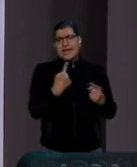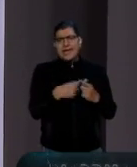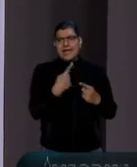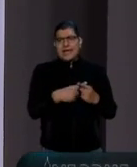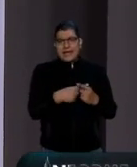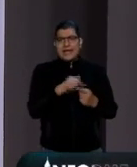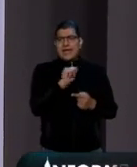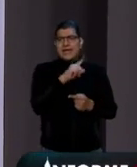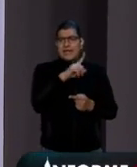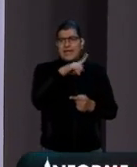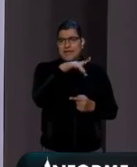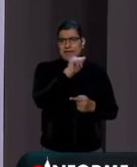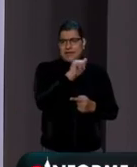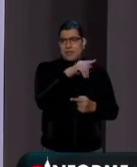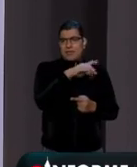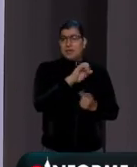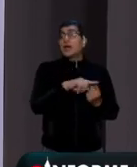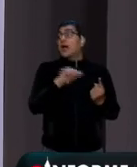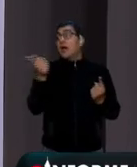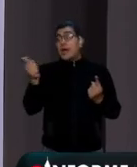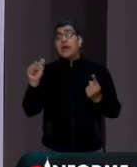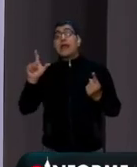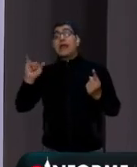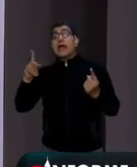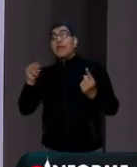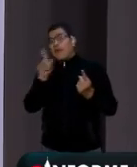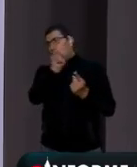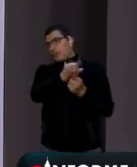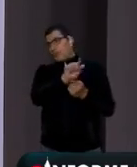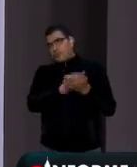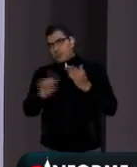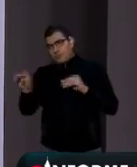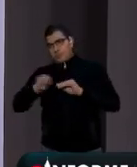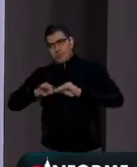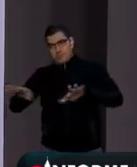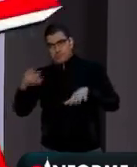de Adela Micha ya que Laida a su vez reviró en un tuit. Vamos ver.